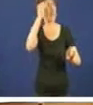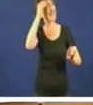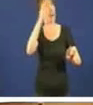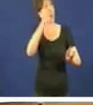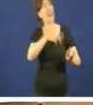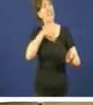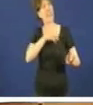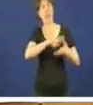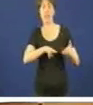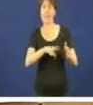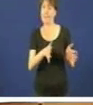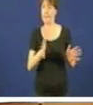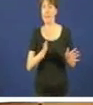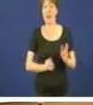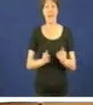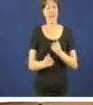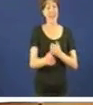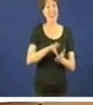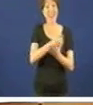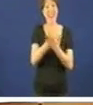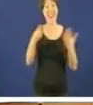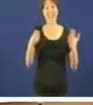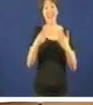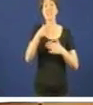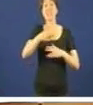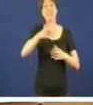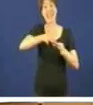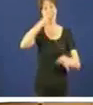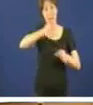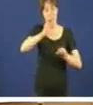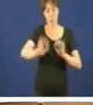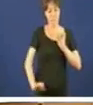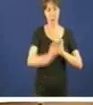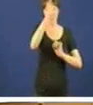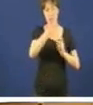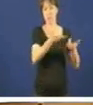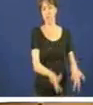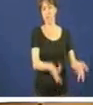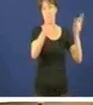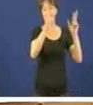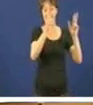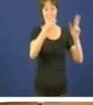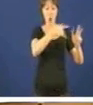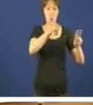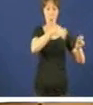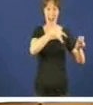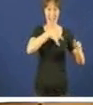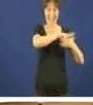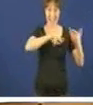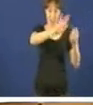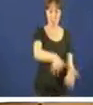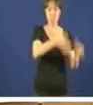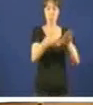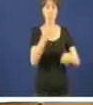da 6 de setembro despois de autorizar a conversión en banco de Nova Caixa Galicia di que presionou